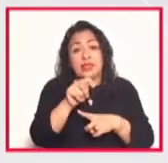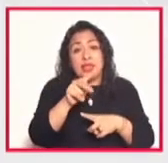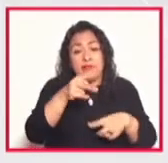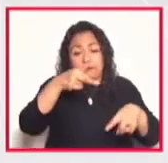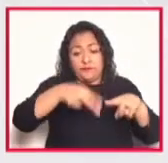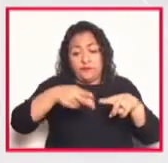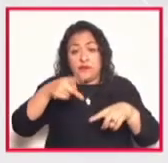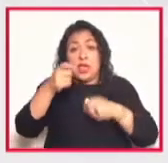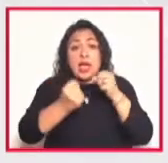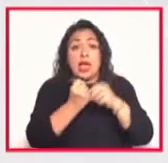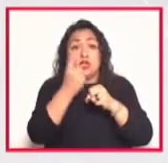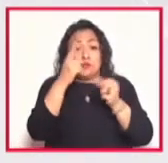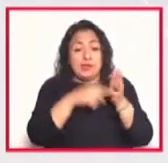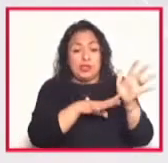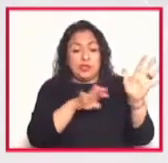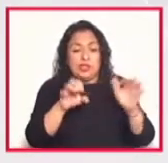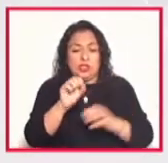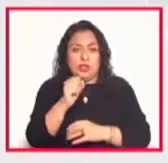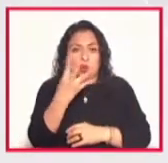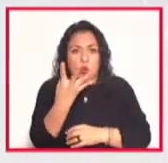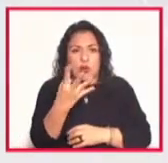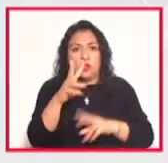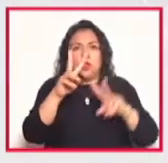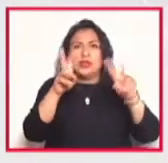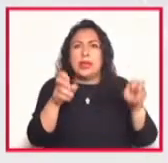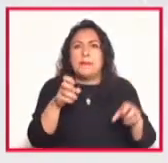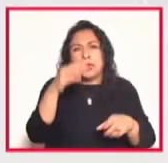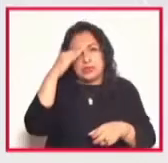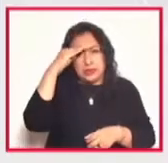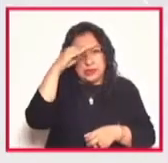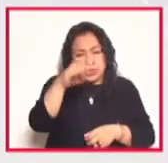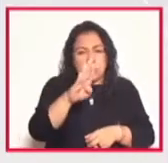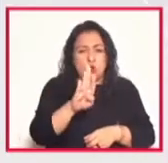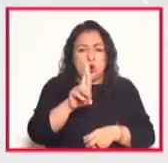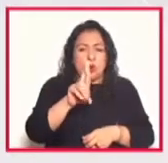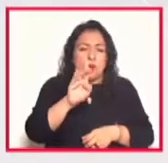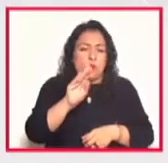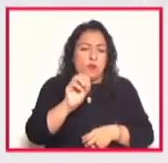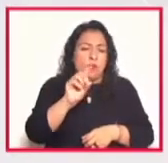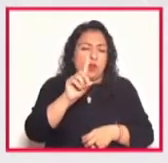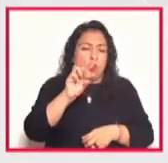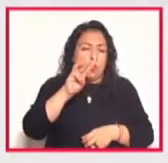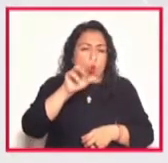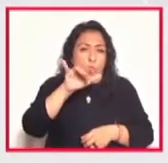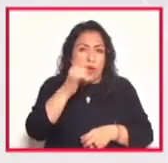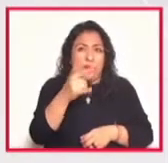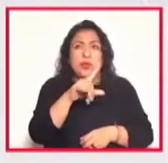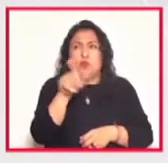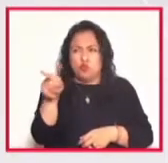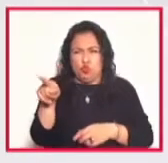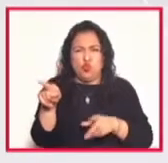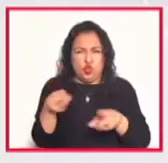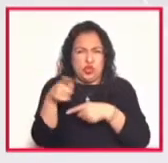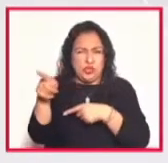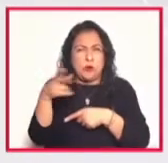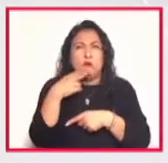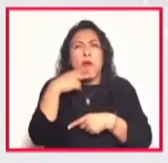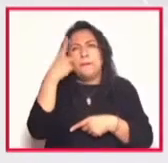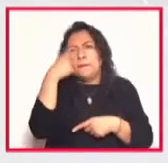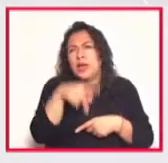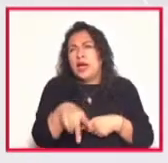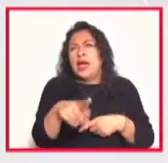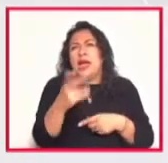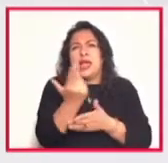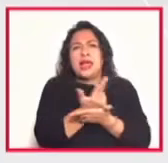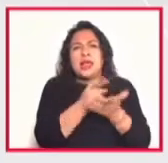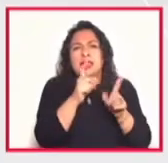que se llamó Mr. Broadway y después parte de su música se utilizó para una serie animada